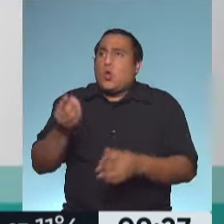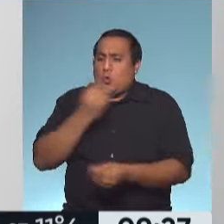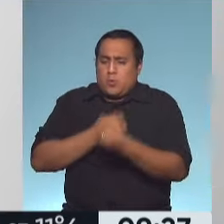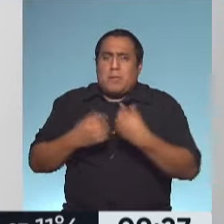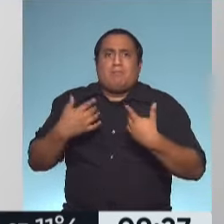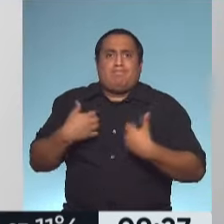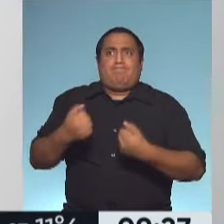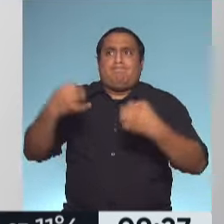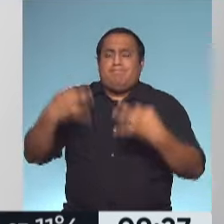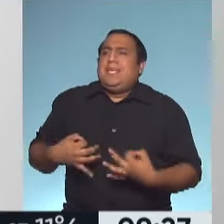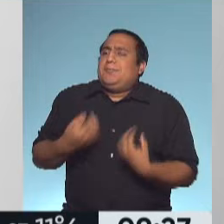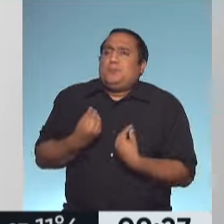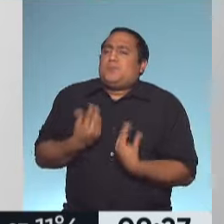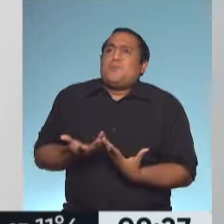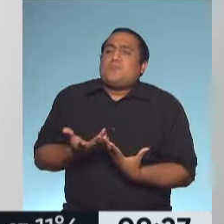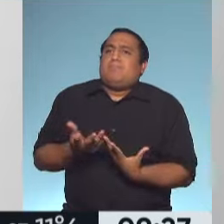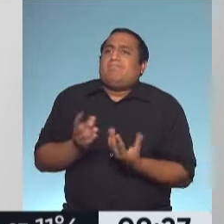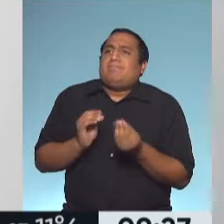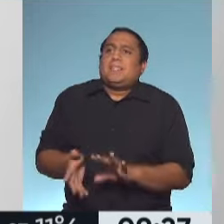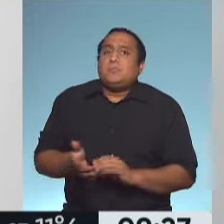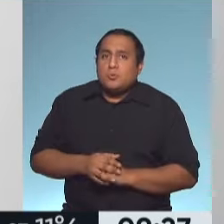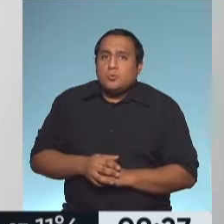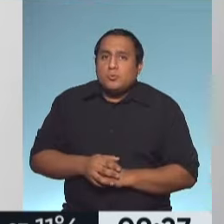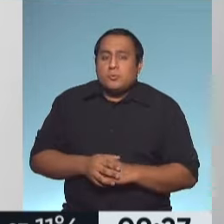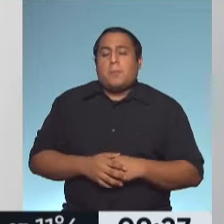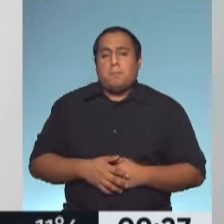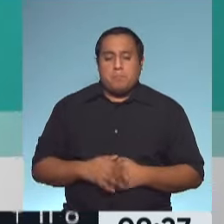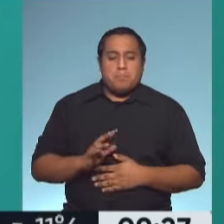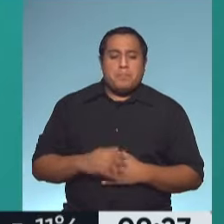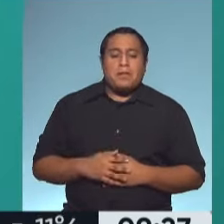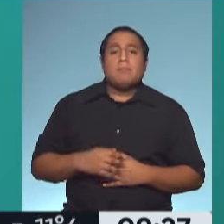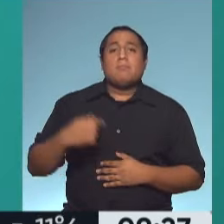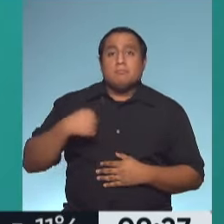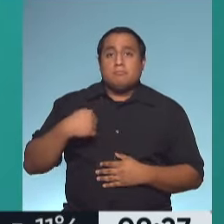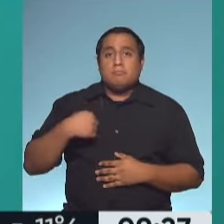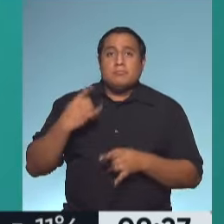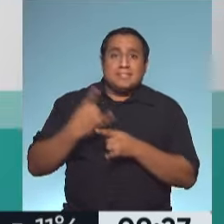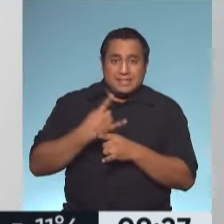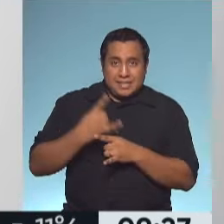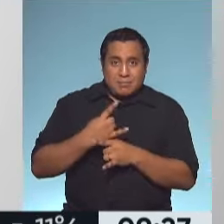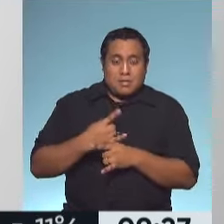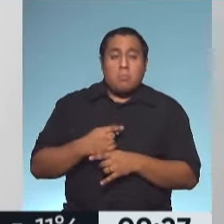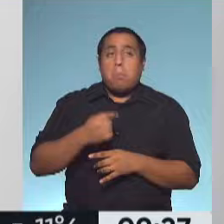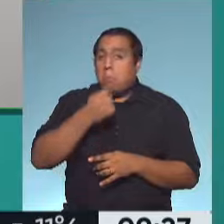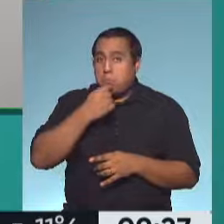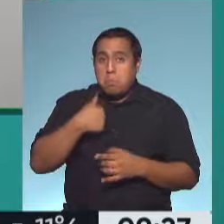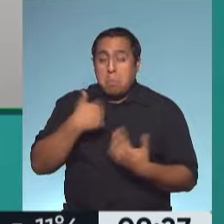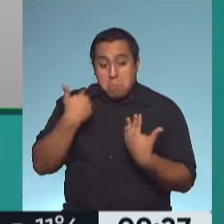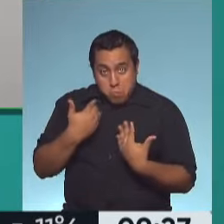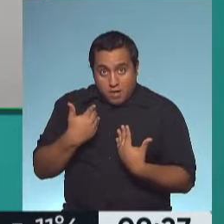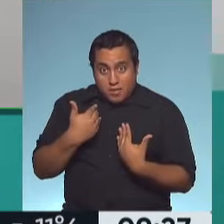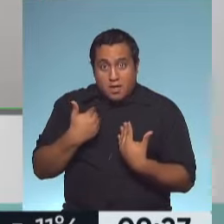ese desafío? ¿Qué podemos hacer? Mirá, vos sabés que yo siempre, cada vez que puedo, digo que